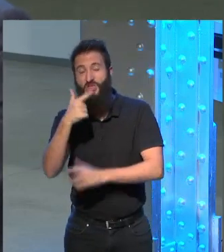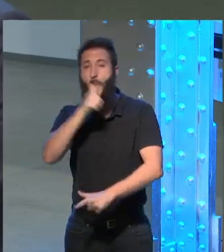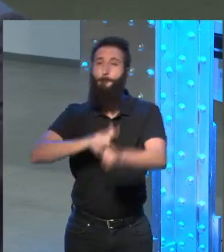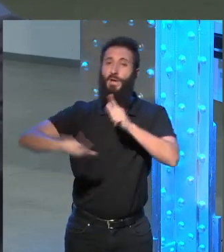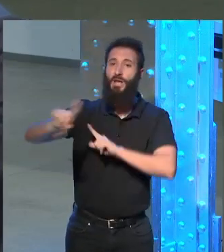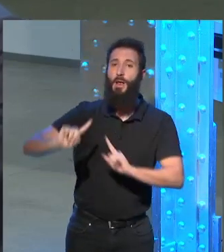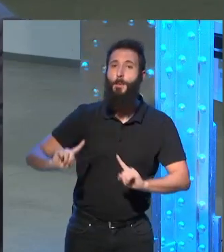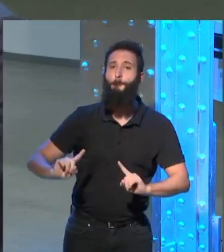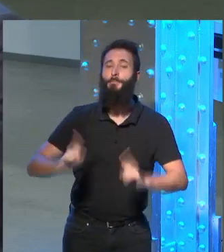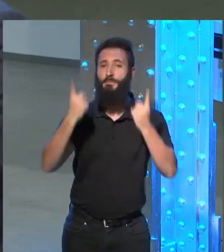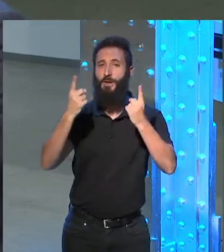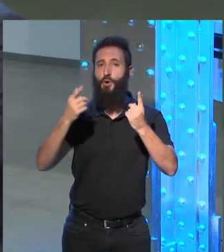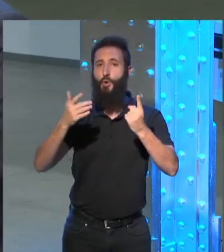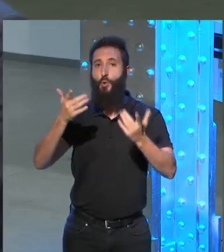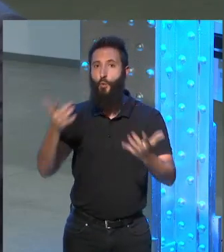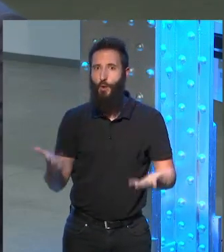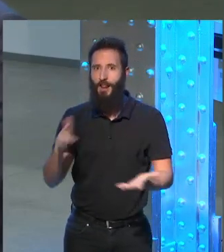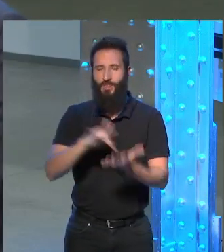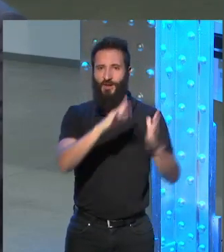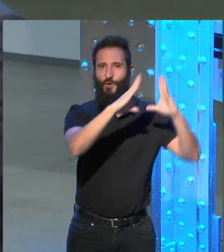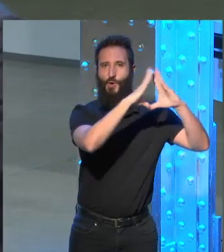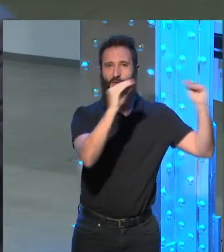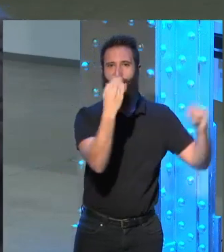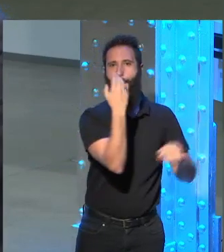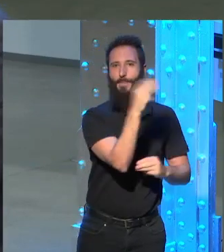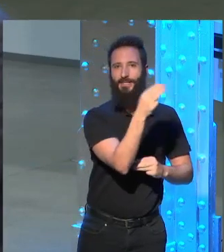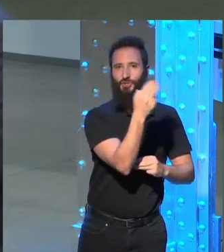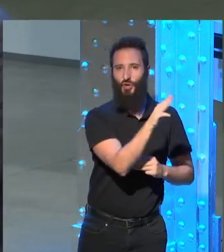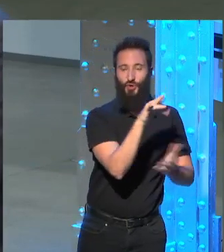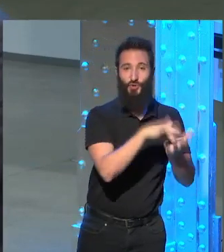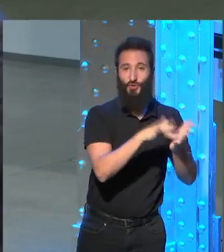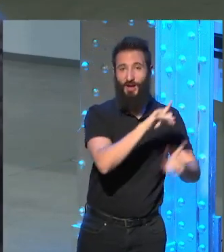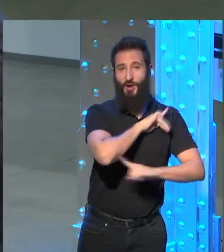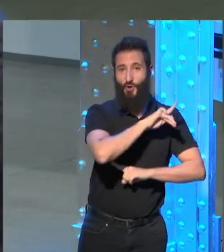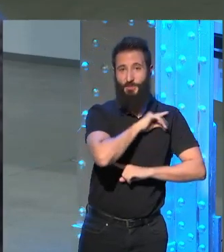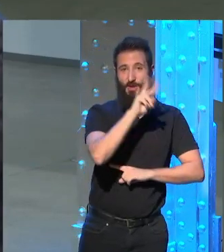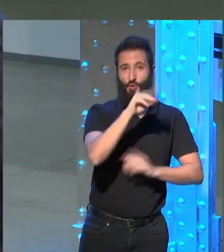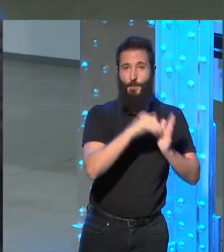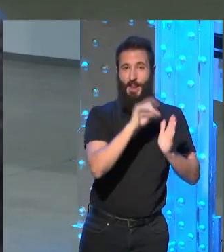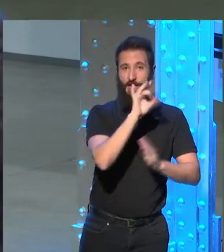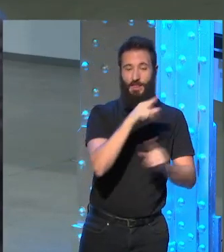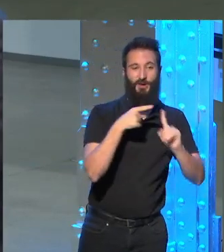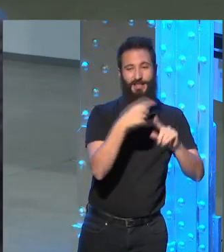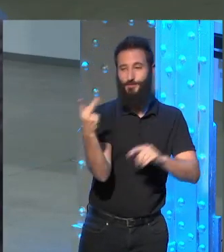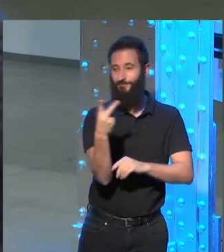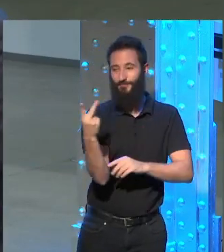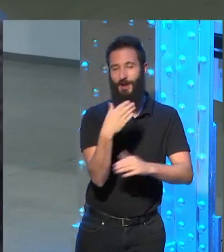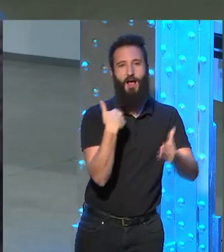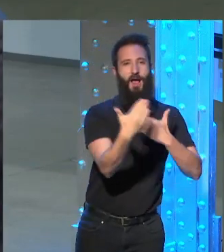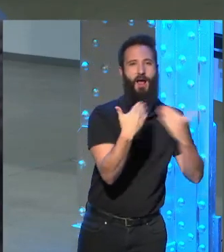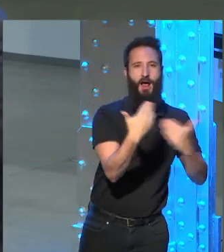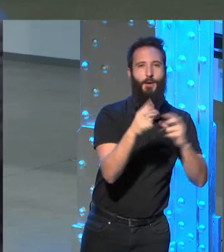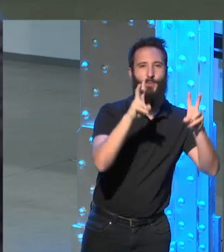después de su convalescencia es a Princeton en noviembre de 2015 para conversar con nosotros sobre